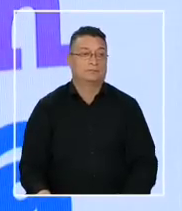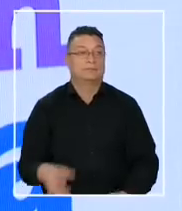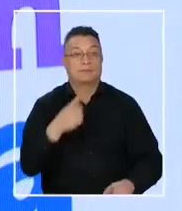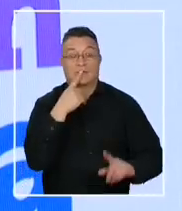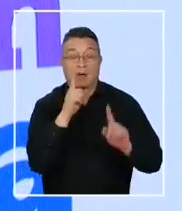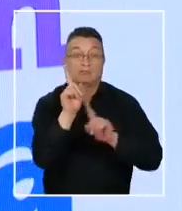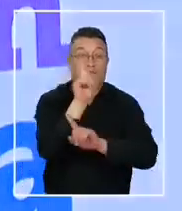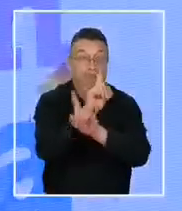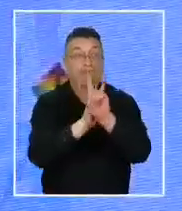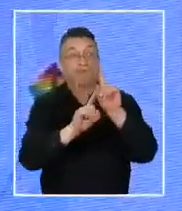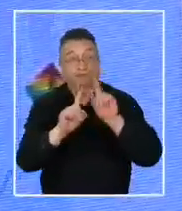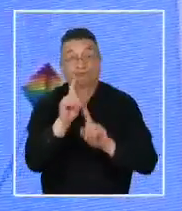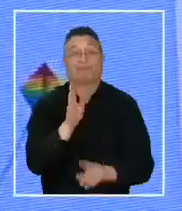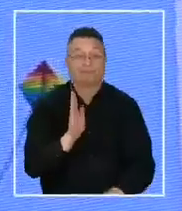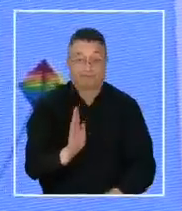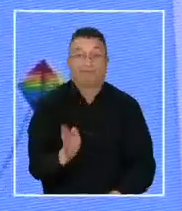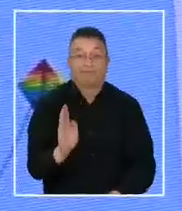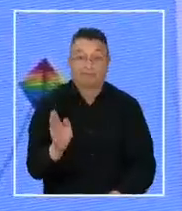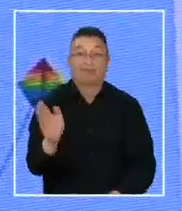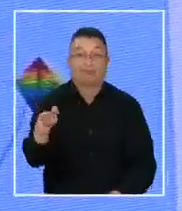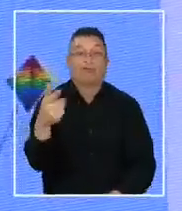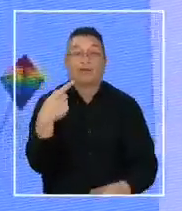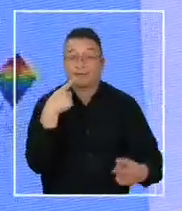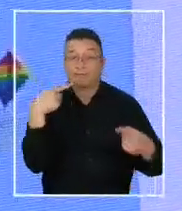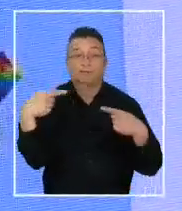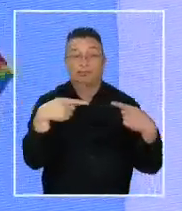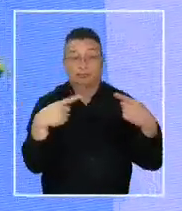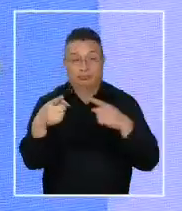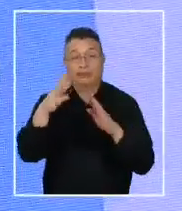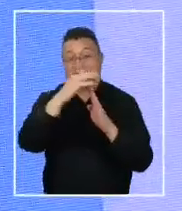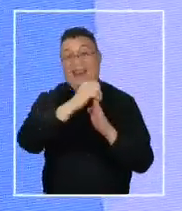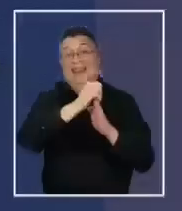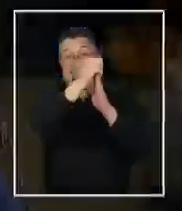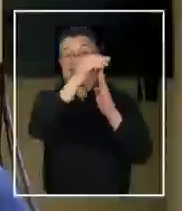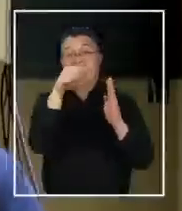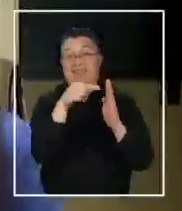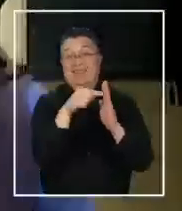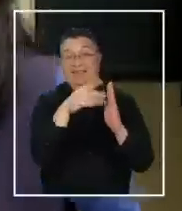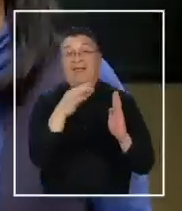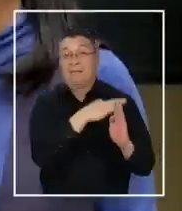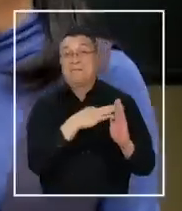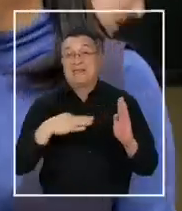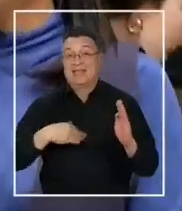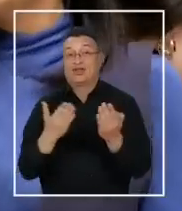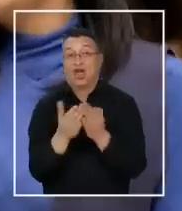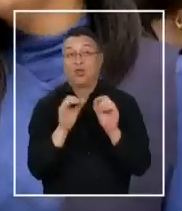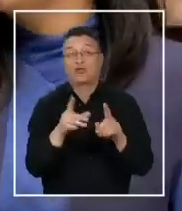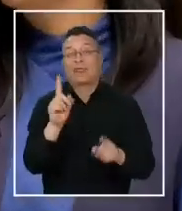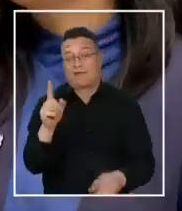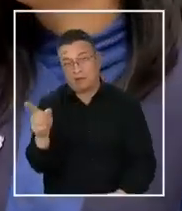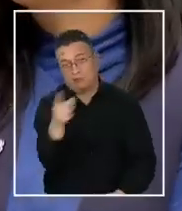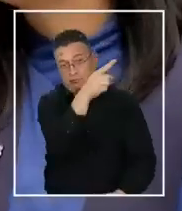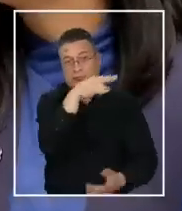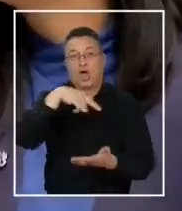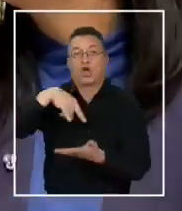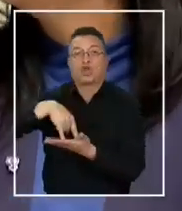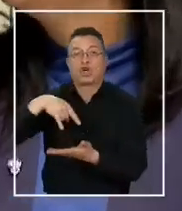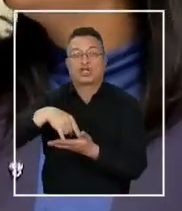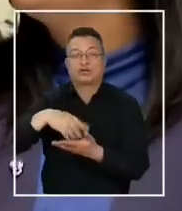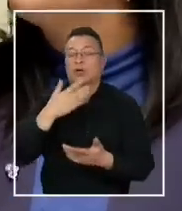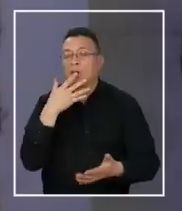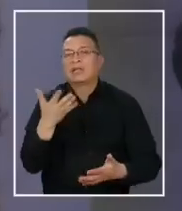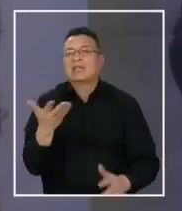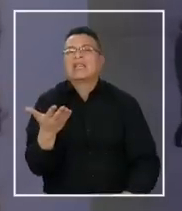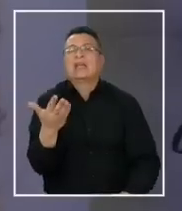Cuestionamientos que suman y siguen y que apuntan directamente al líder de la cartera que ahora deberá responder en el Congreso en general por su